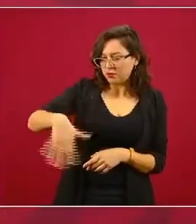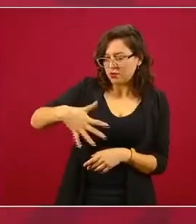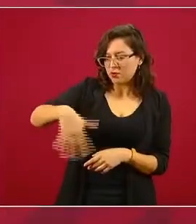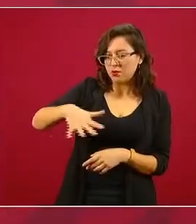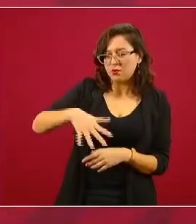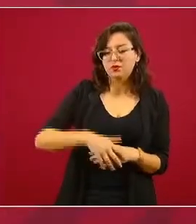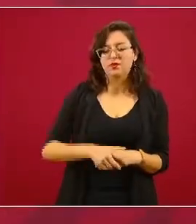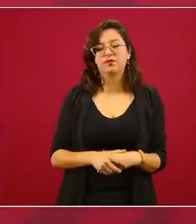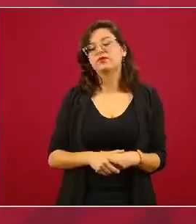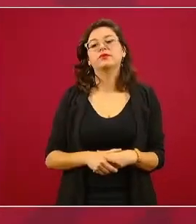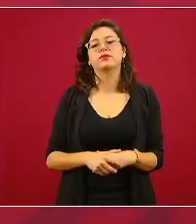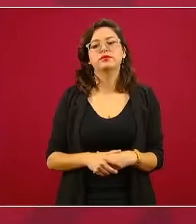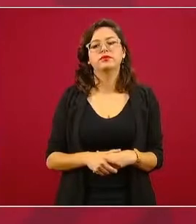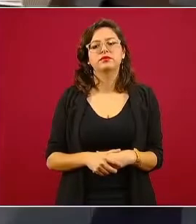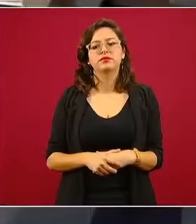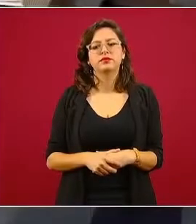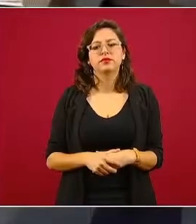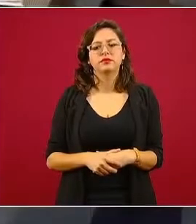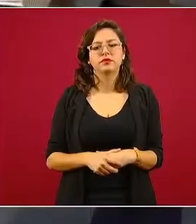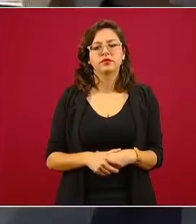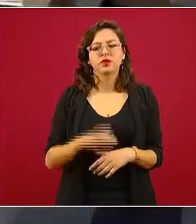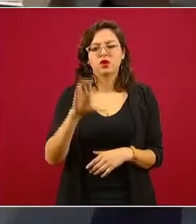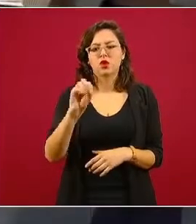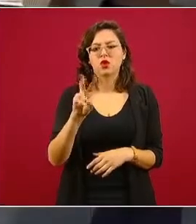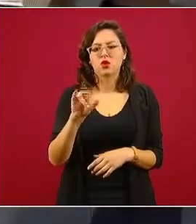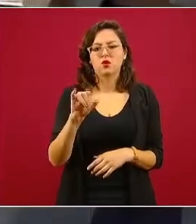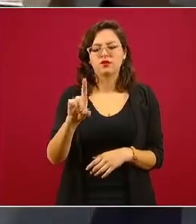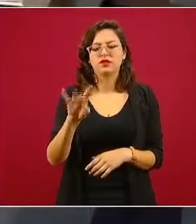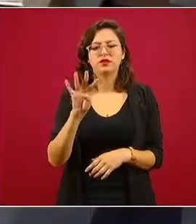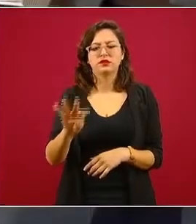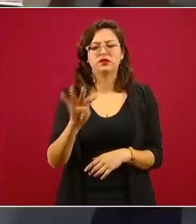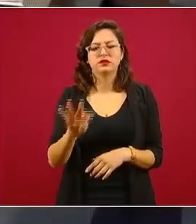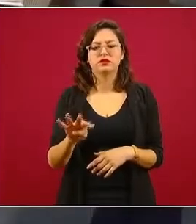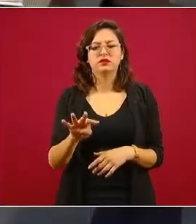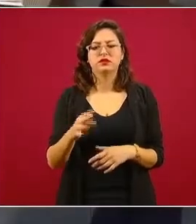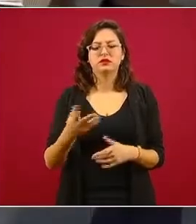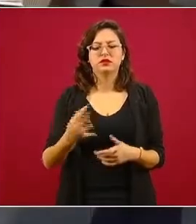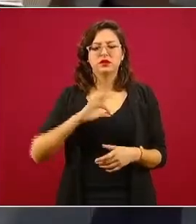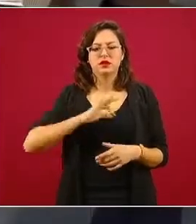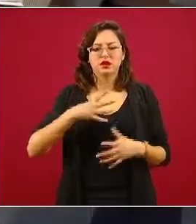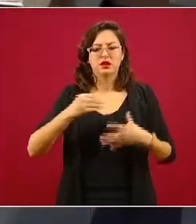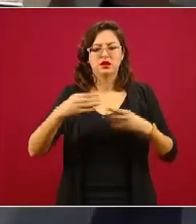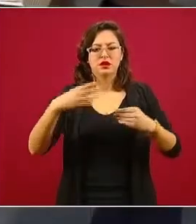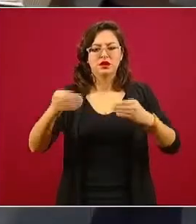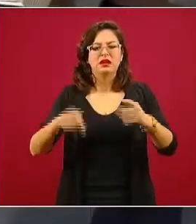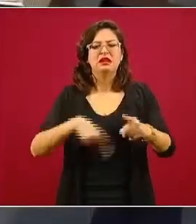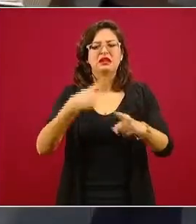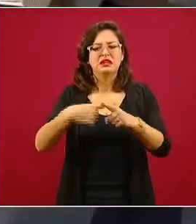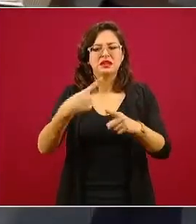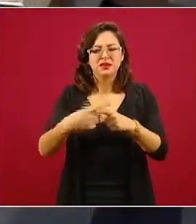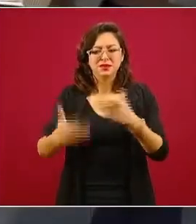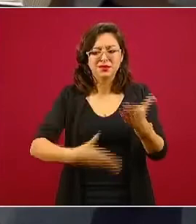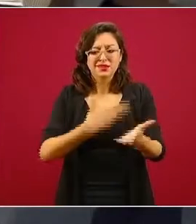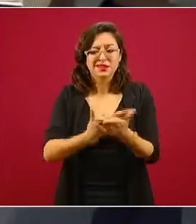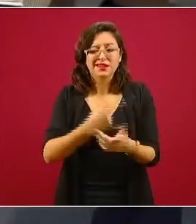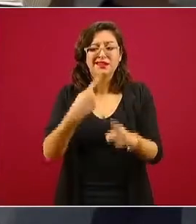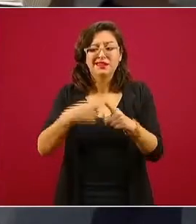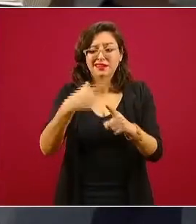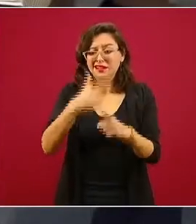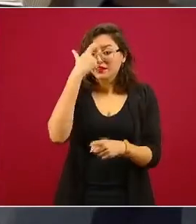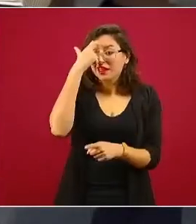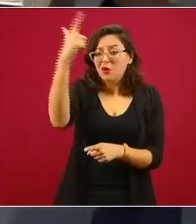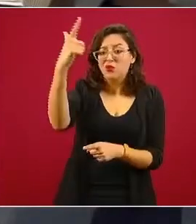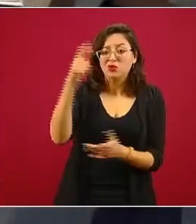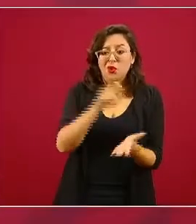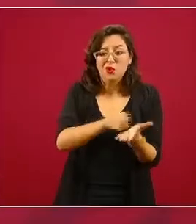Es un boletín de COVID-19 sobre salud pública y epidemiología. ¿Y quién lo presenta de la UNAM? Quizá esto